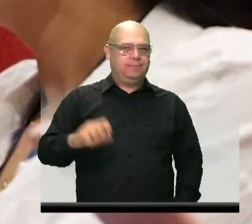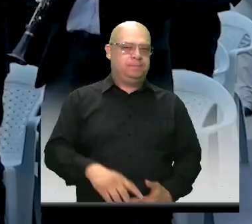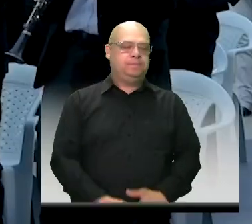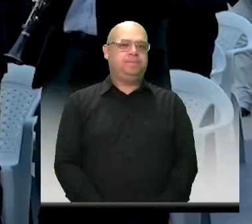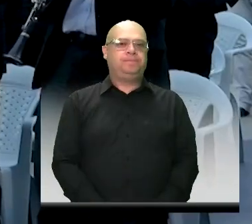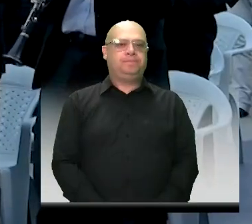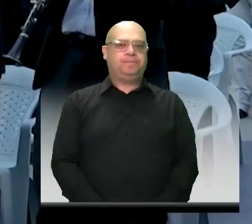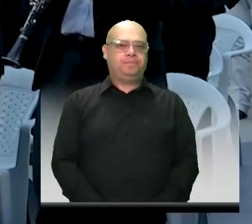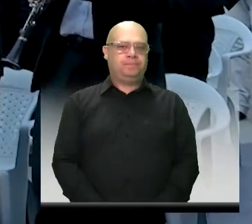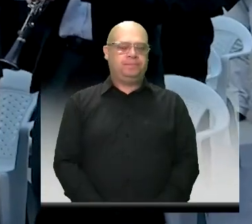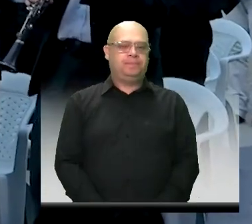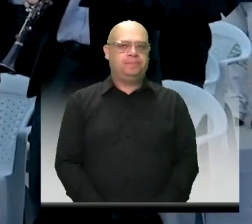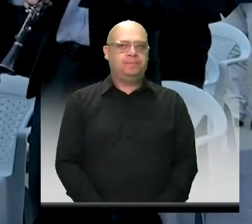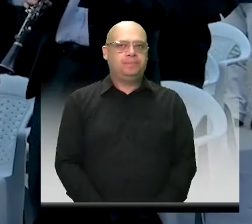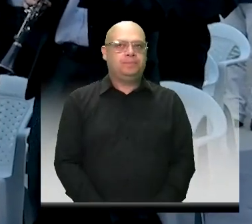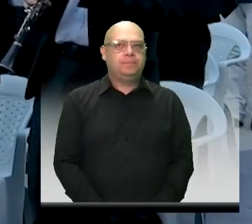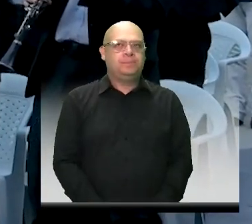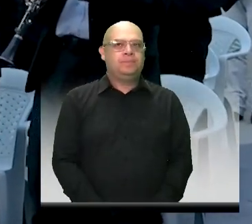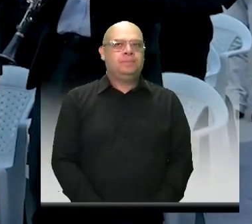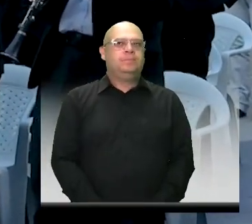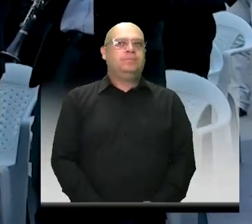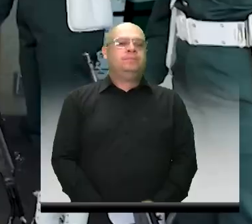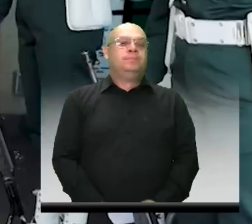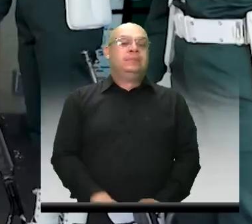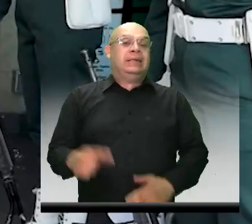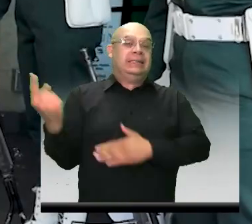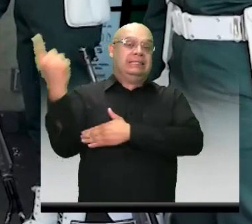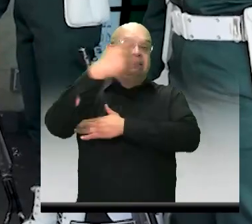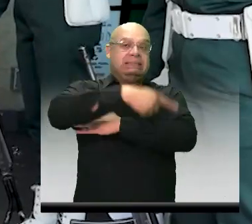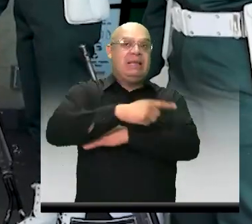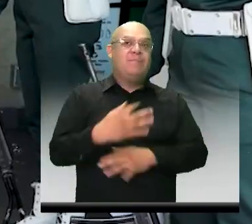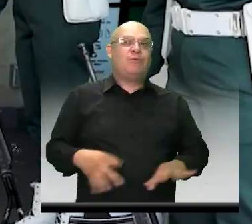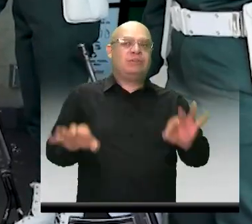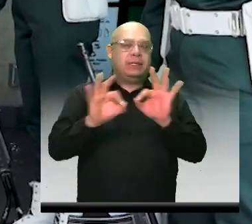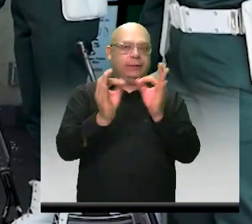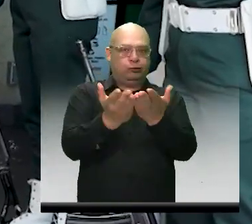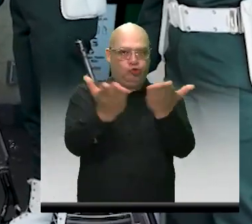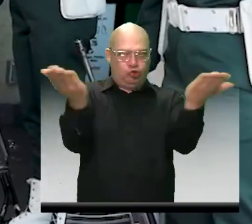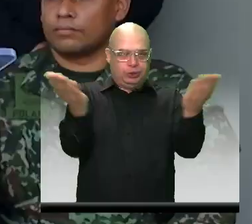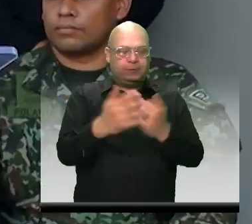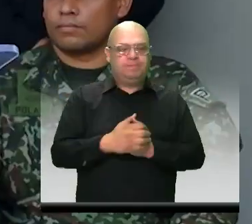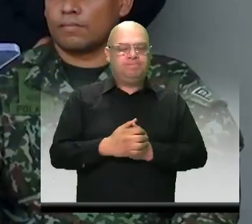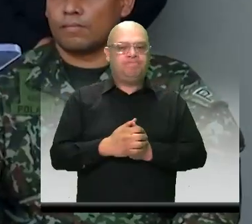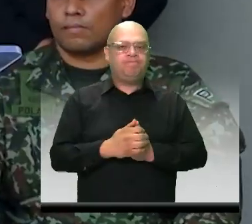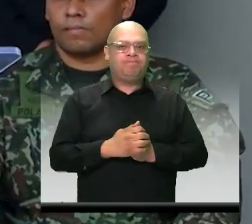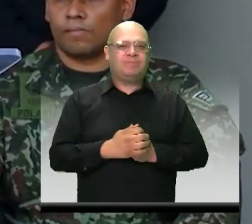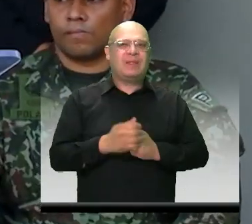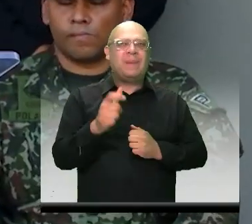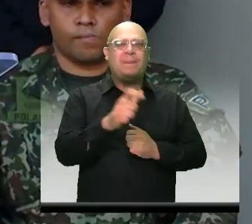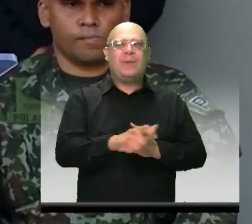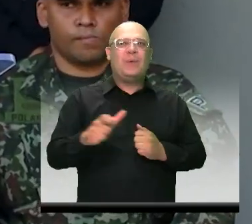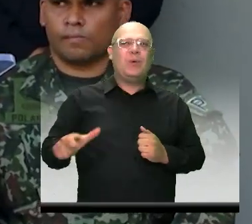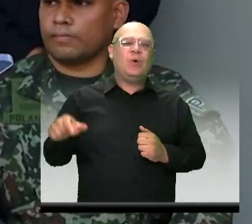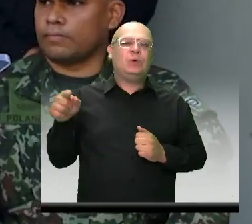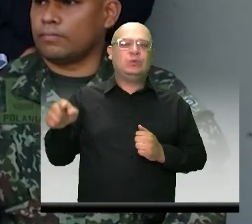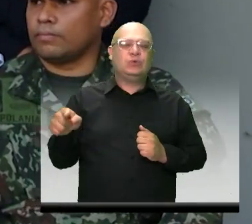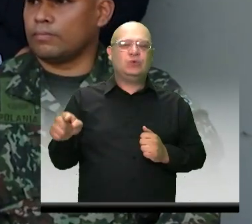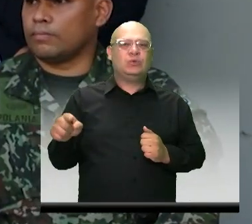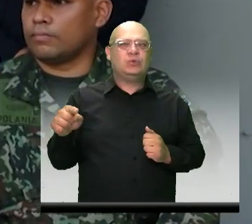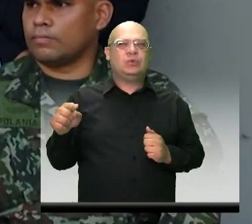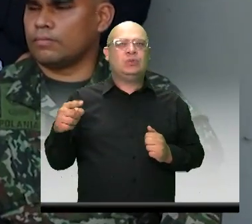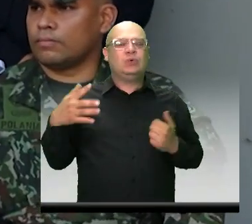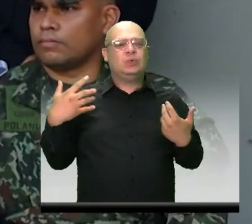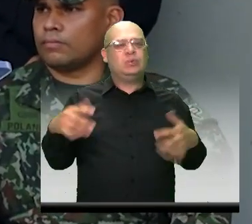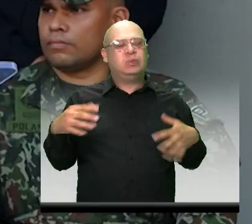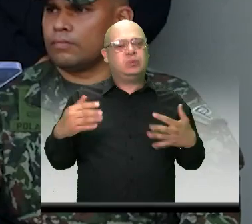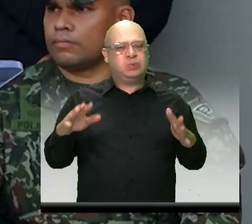Lo más importante de toda esta conmemoración son ustedes, las personas que durante tantos años han estado atentas